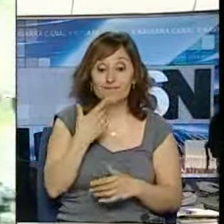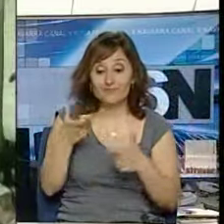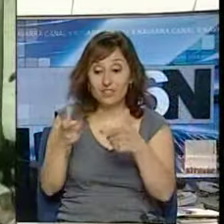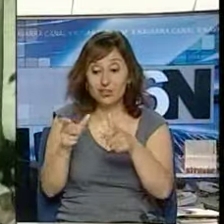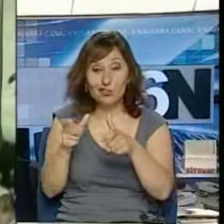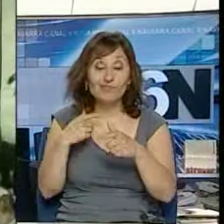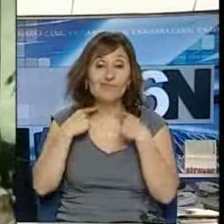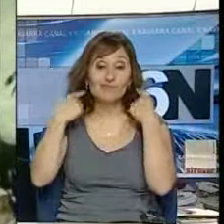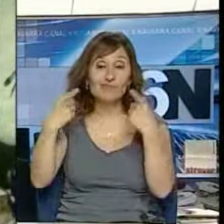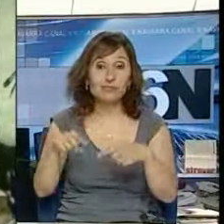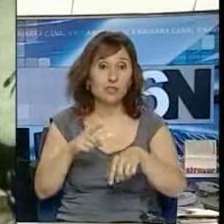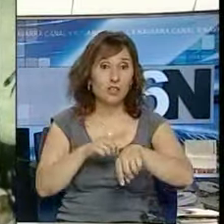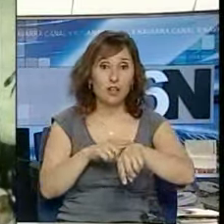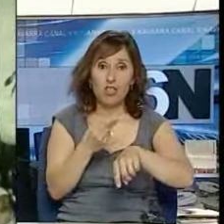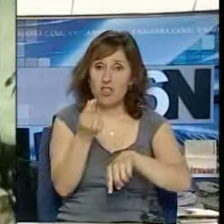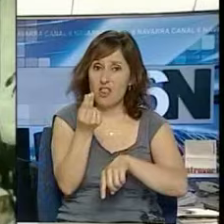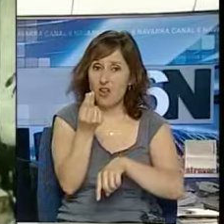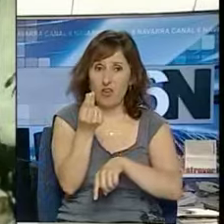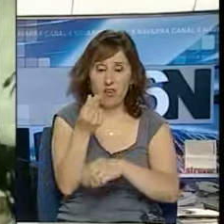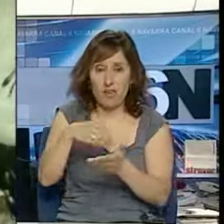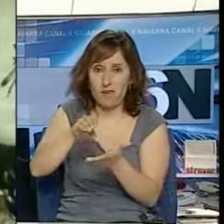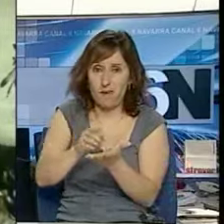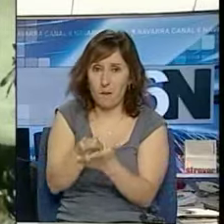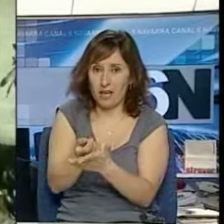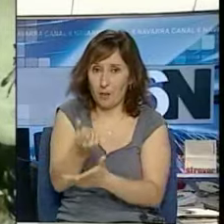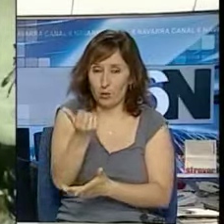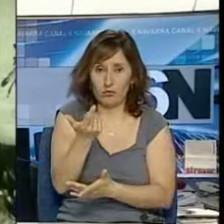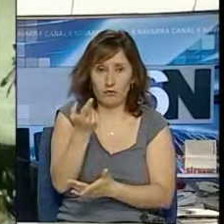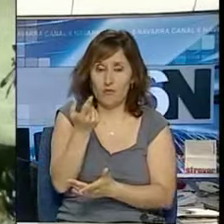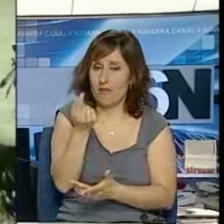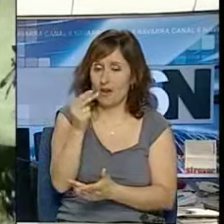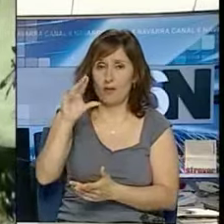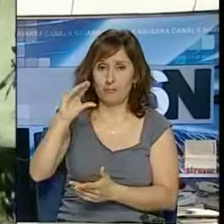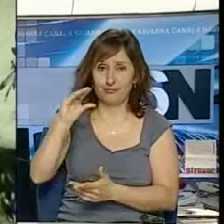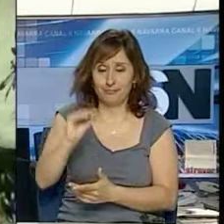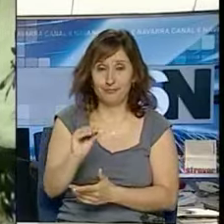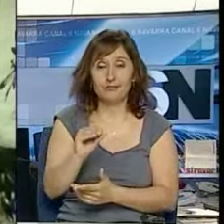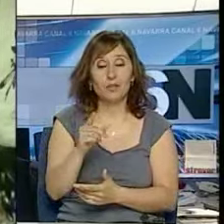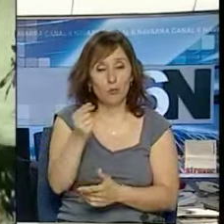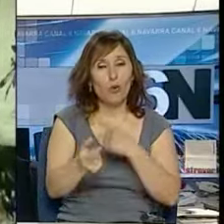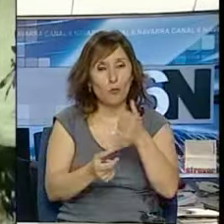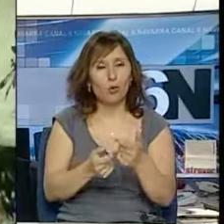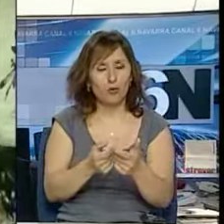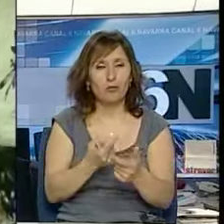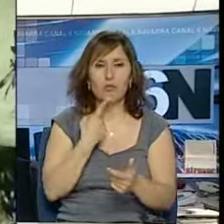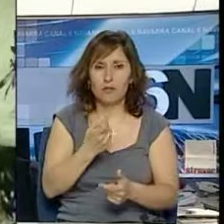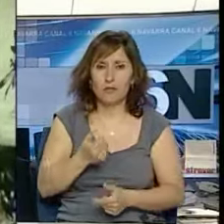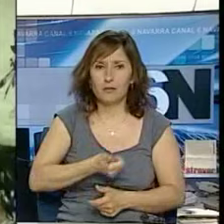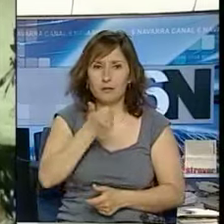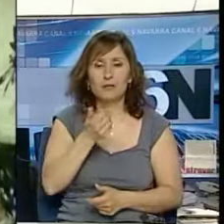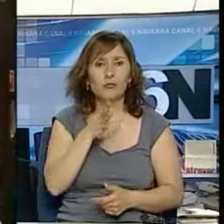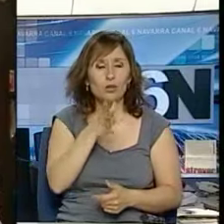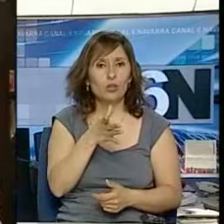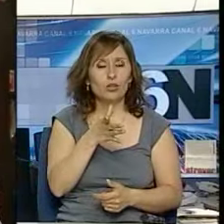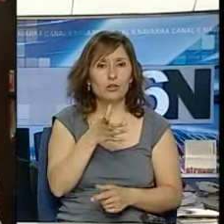sector, se dedica poco dinero, cada vez menos. Entonces, bueno, el reto se complica en la medida que, bueno, pues hay que hacer